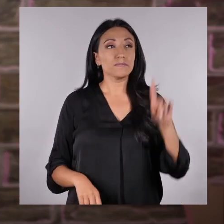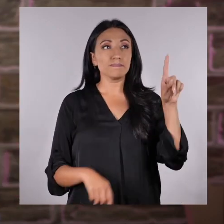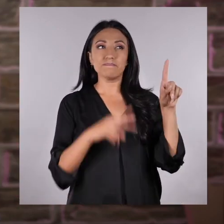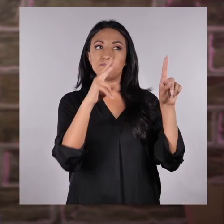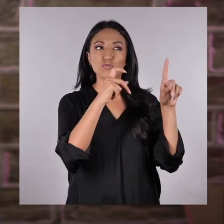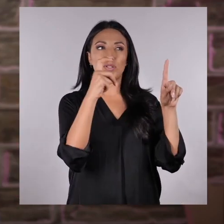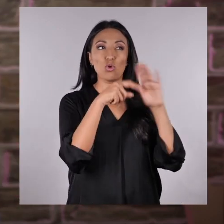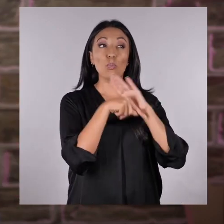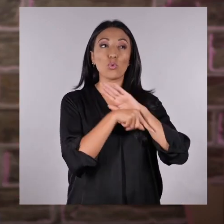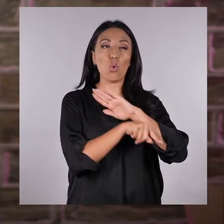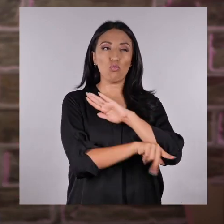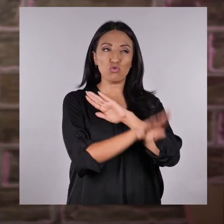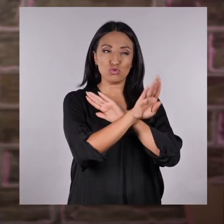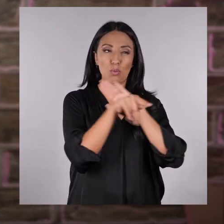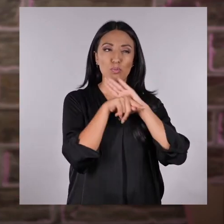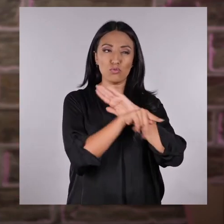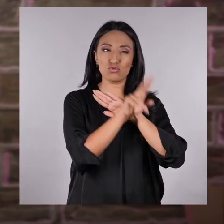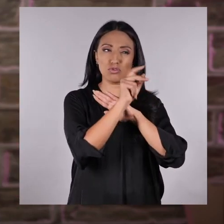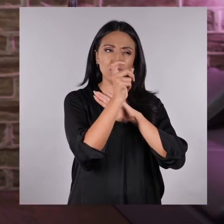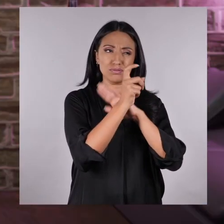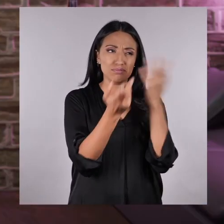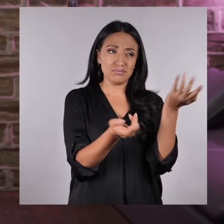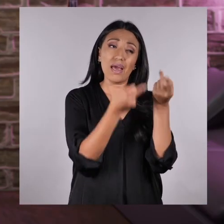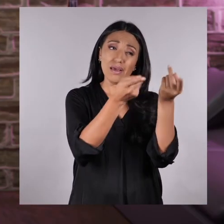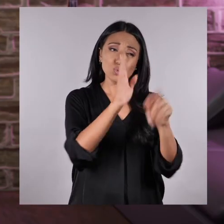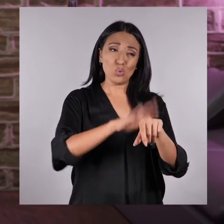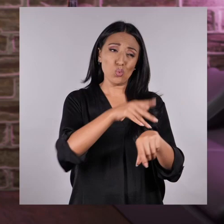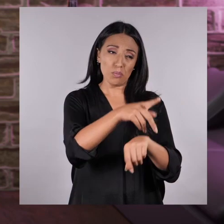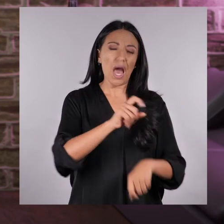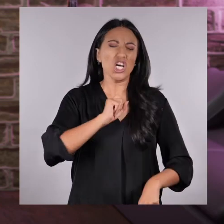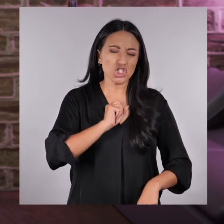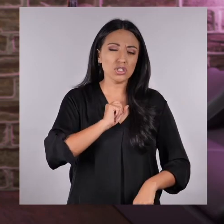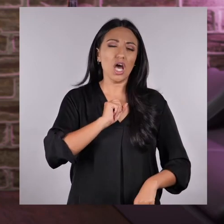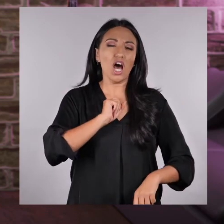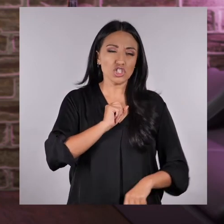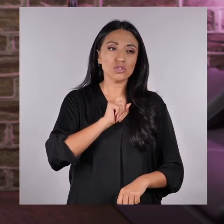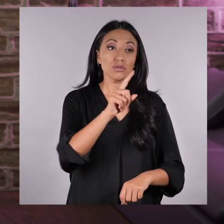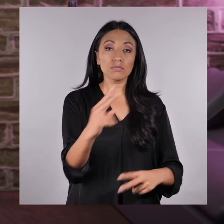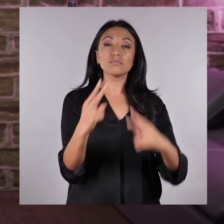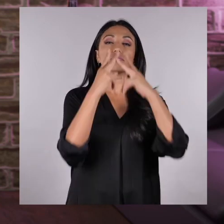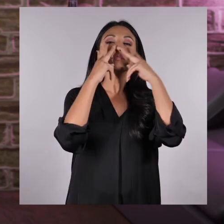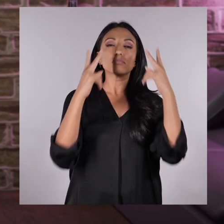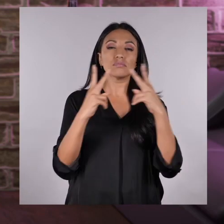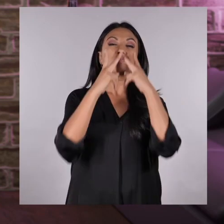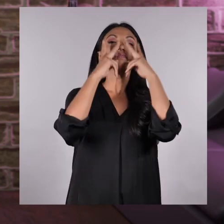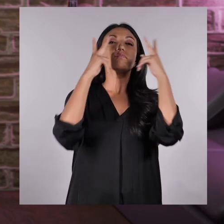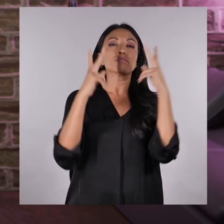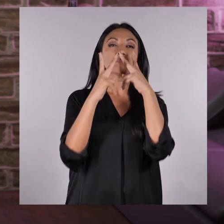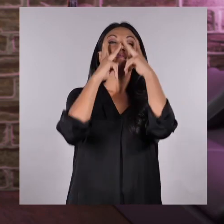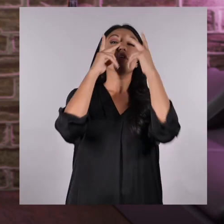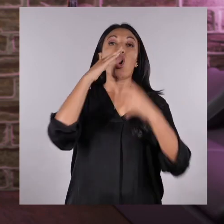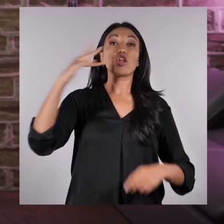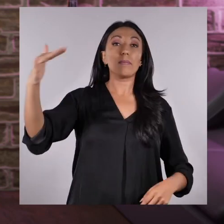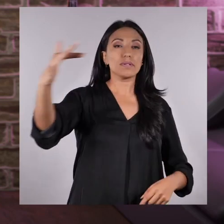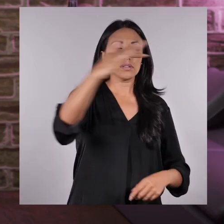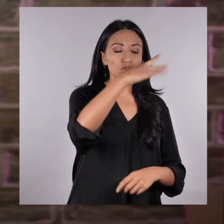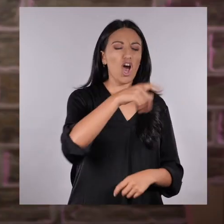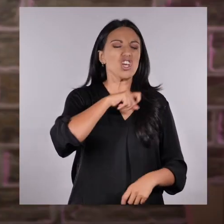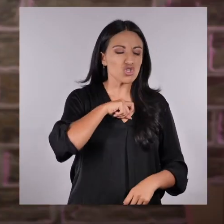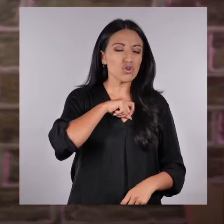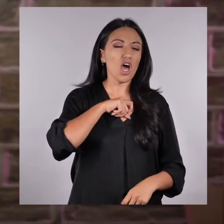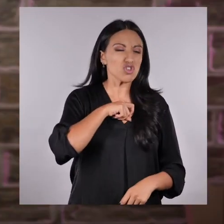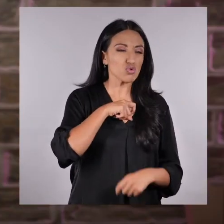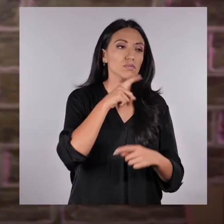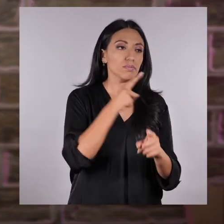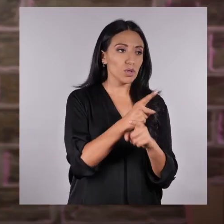Bueno, no necesitamos profundizar esta investigación. Es eso, Martina. Respiraste aire que tenía mucha contaminación.